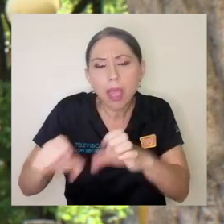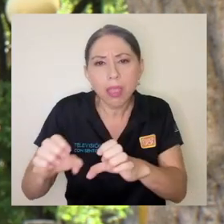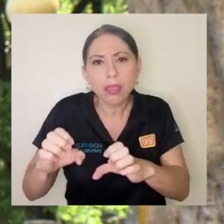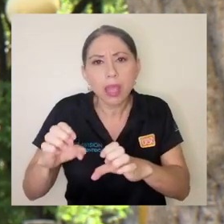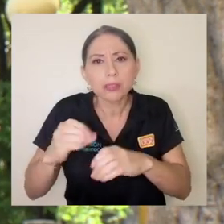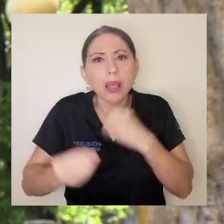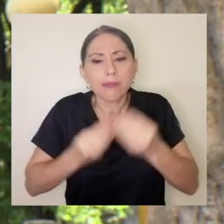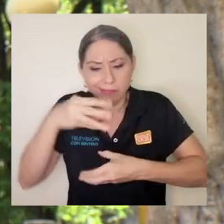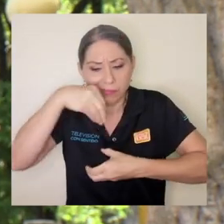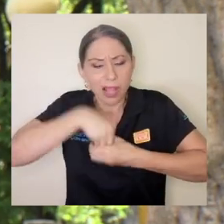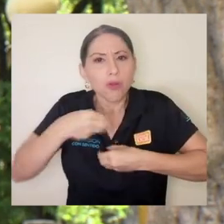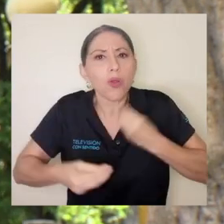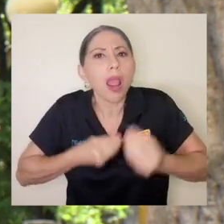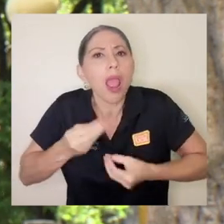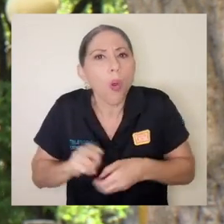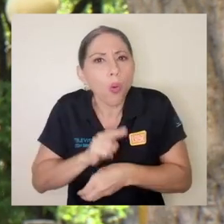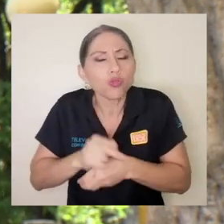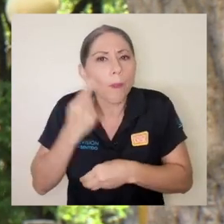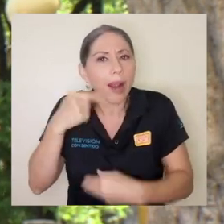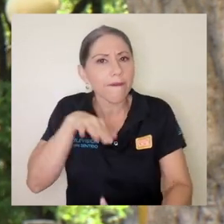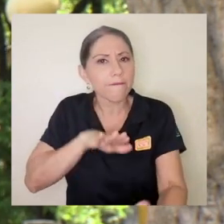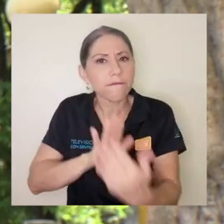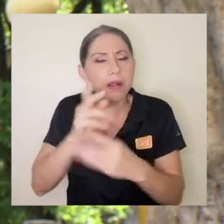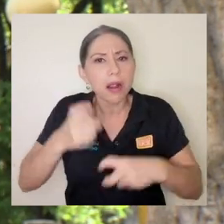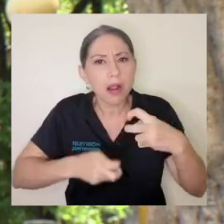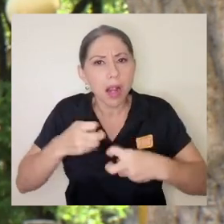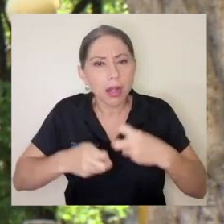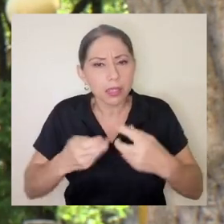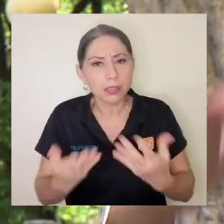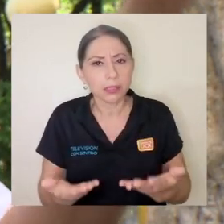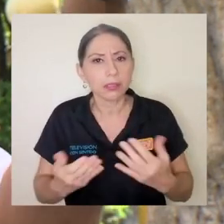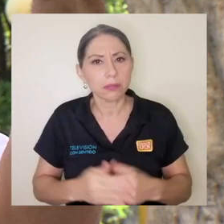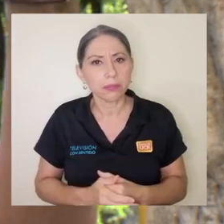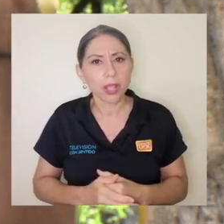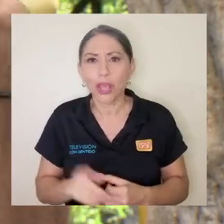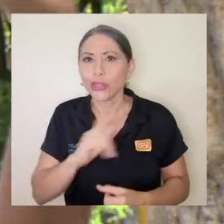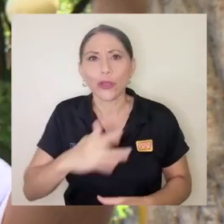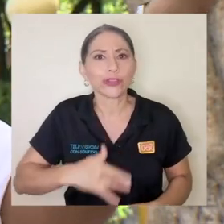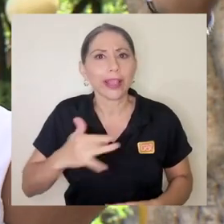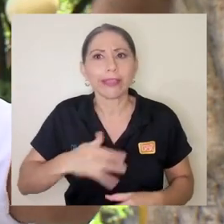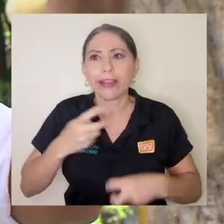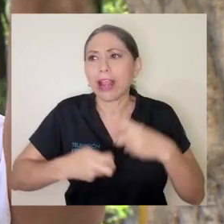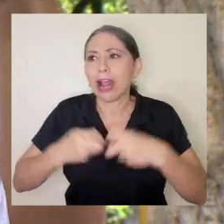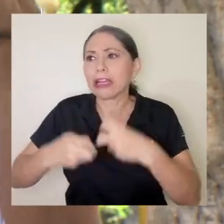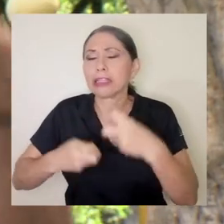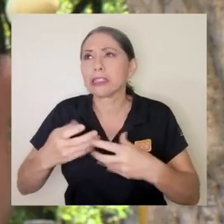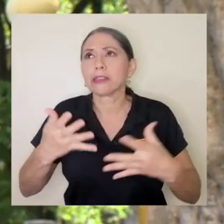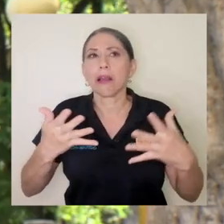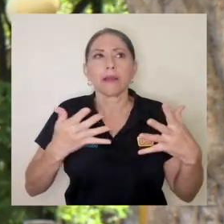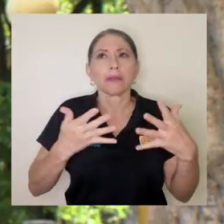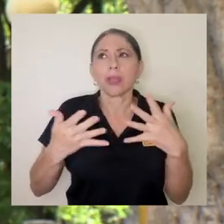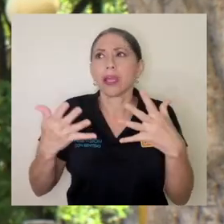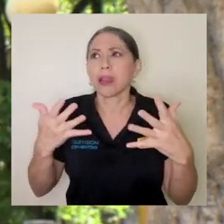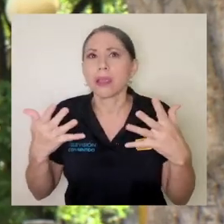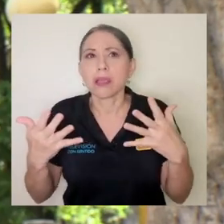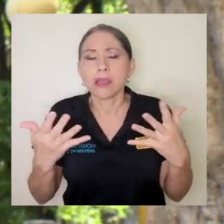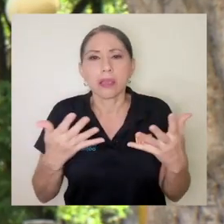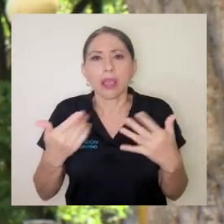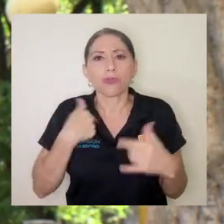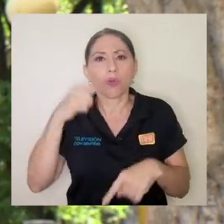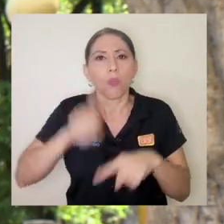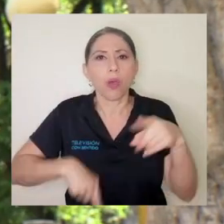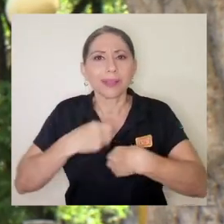recursos internos para poder hacerle frente a la crisis y entonces no sentir que la crisis simplemente viene y que yo